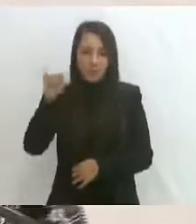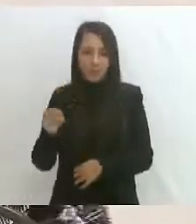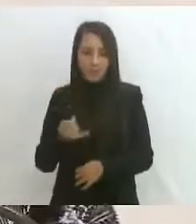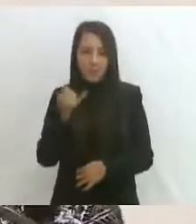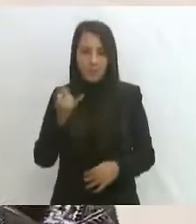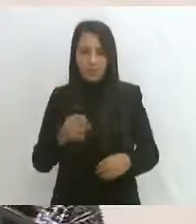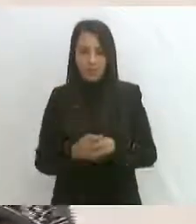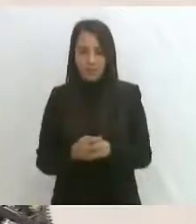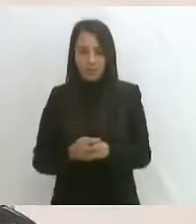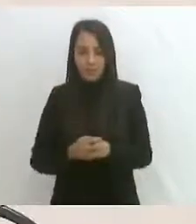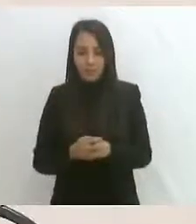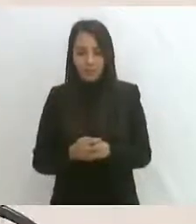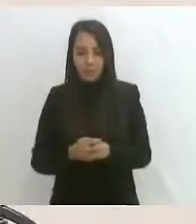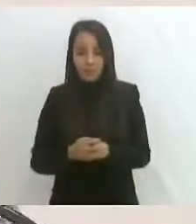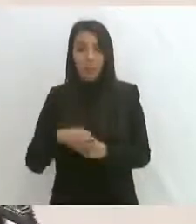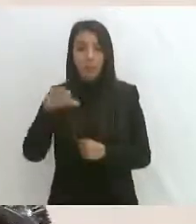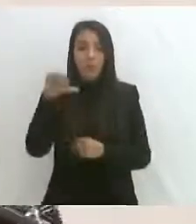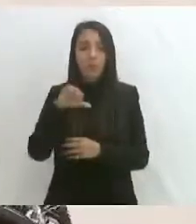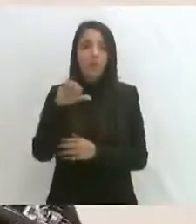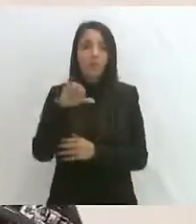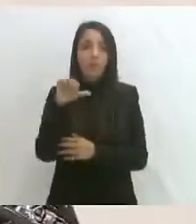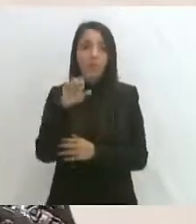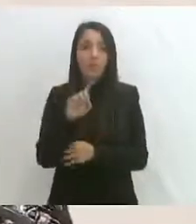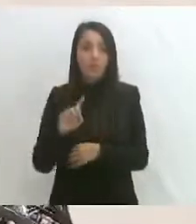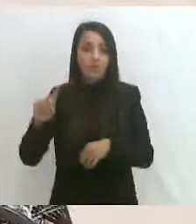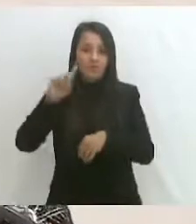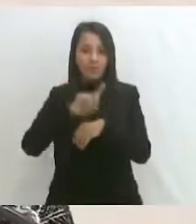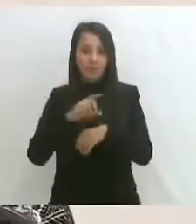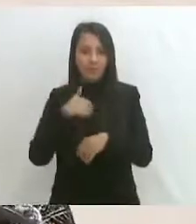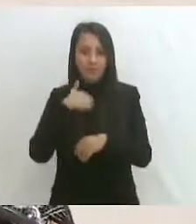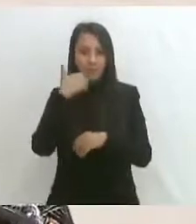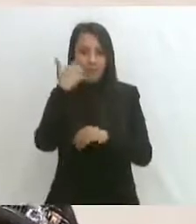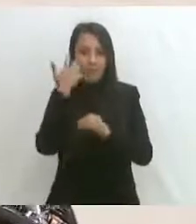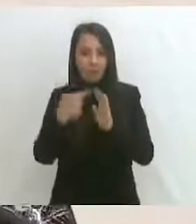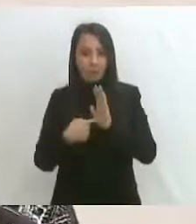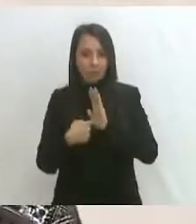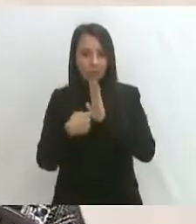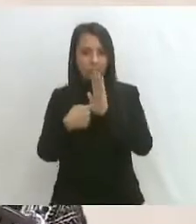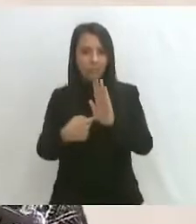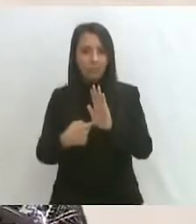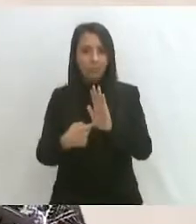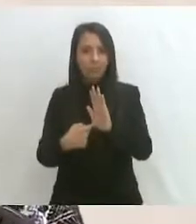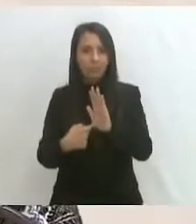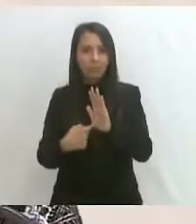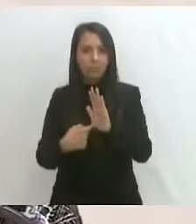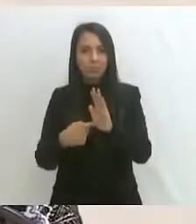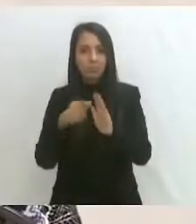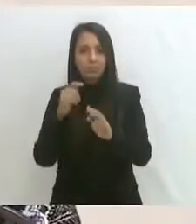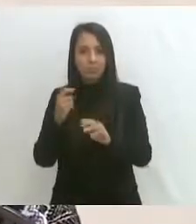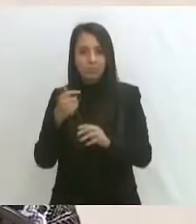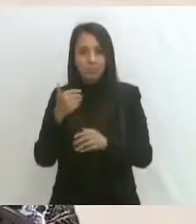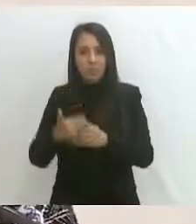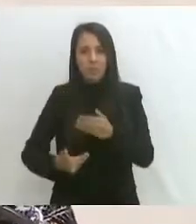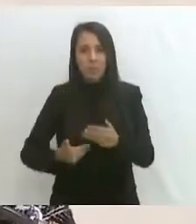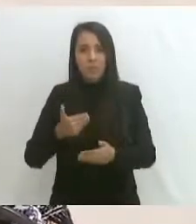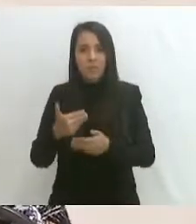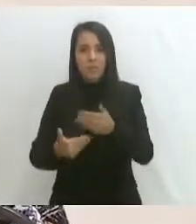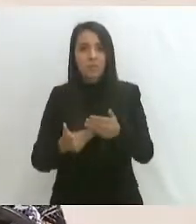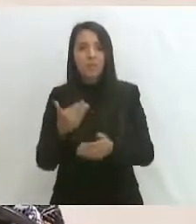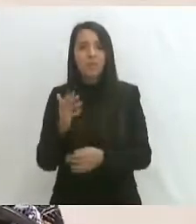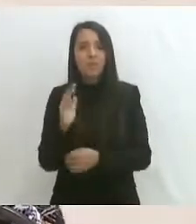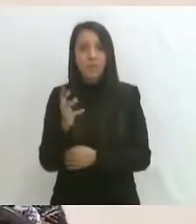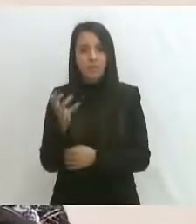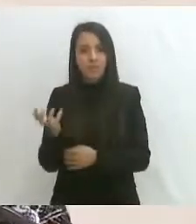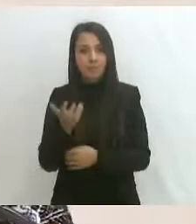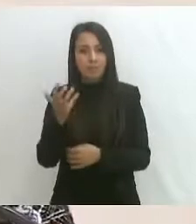El día de hoy queremos presentarles los avances que tenemos con respecto a